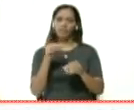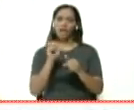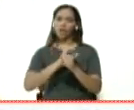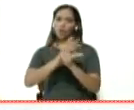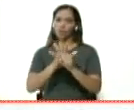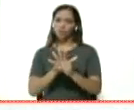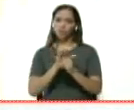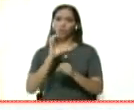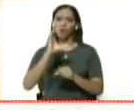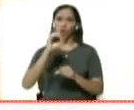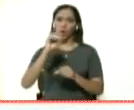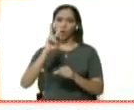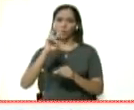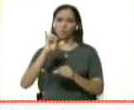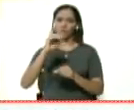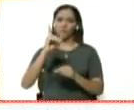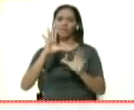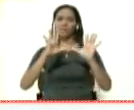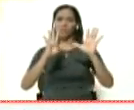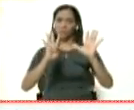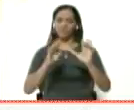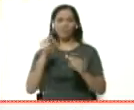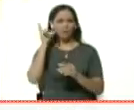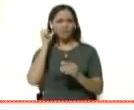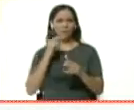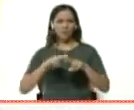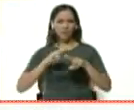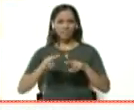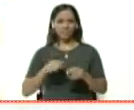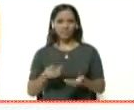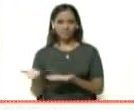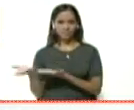COVID-19. Vamos a escuchar a estos pequeños niños en la Plaza Bolívar.